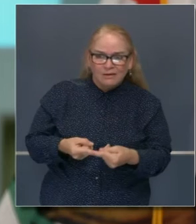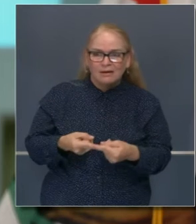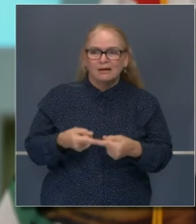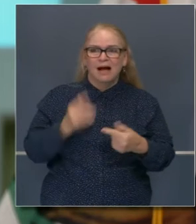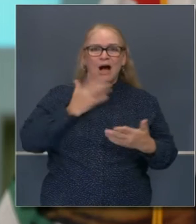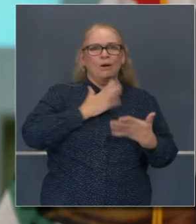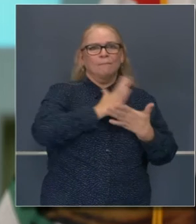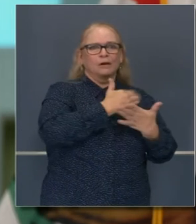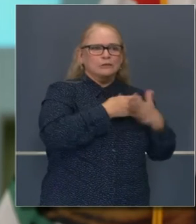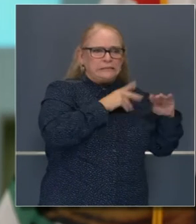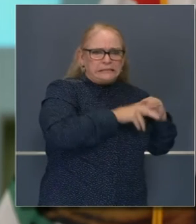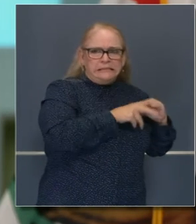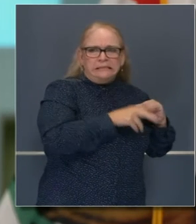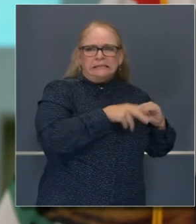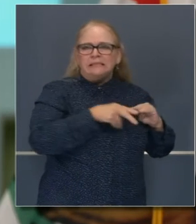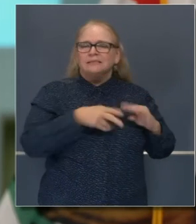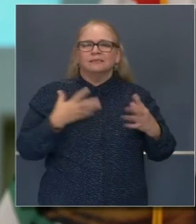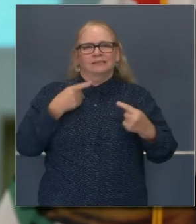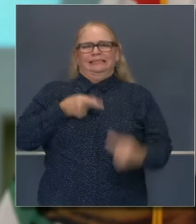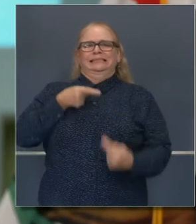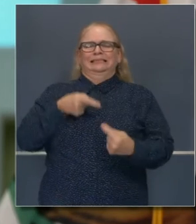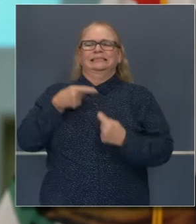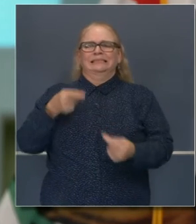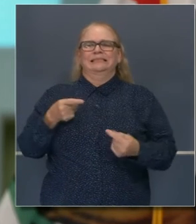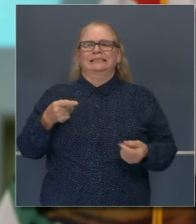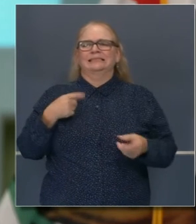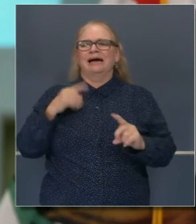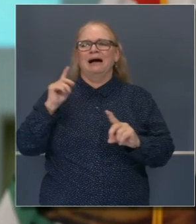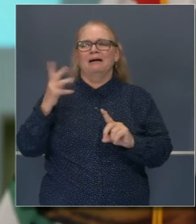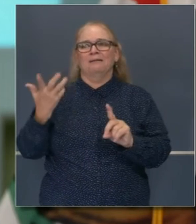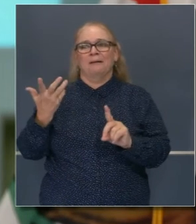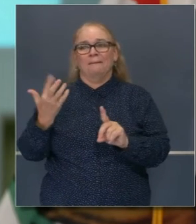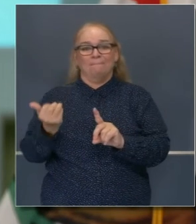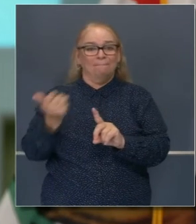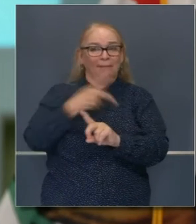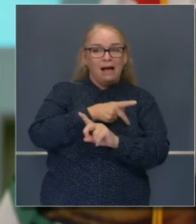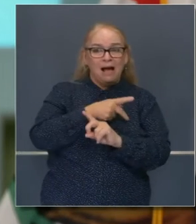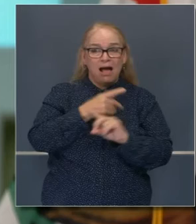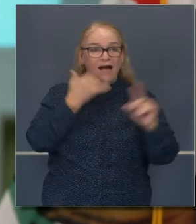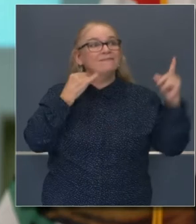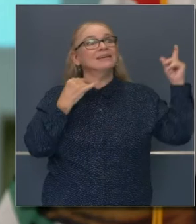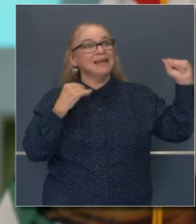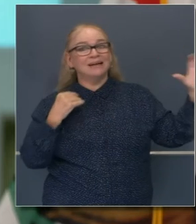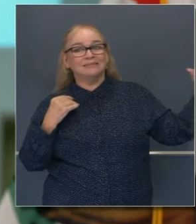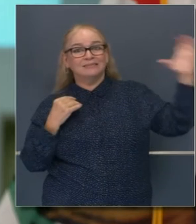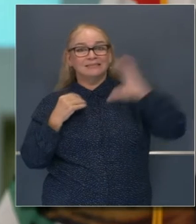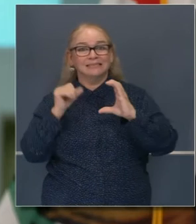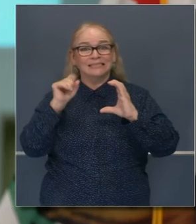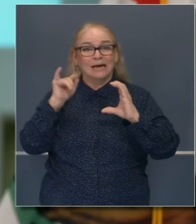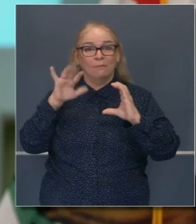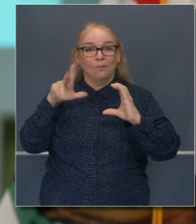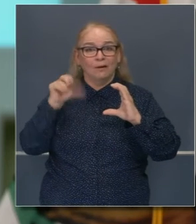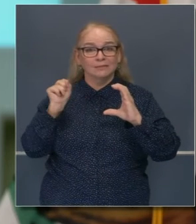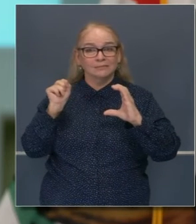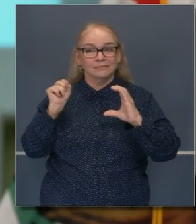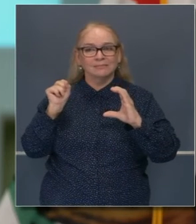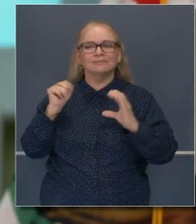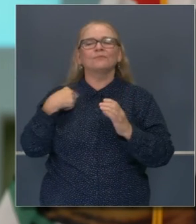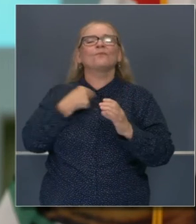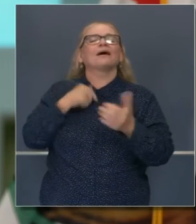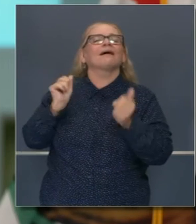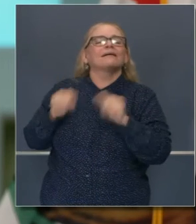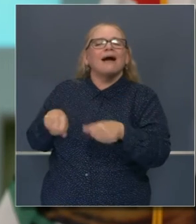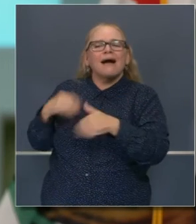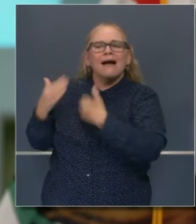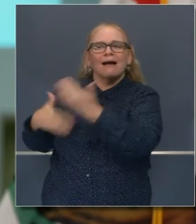que podrían ser revertidos si este estímulo estaba tomando forma. Parece que, por lo menos por el momento,